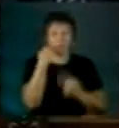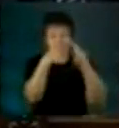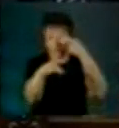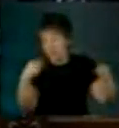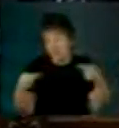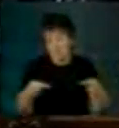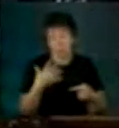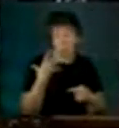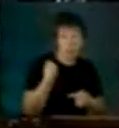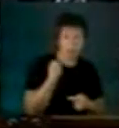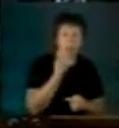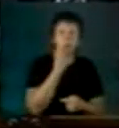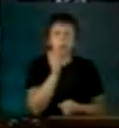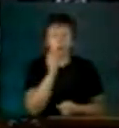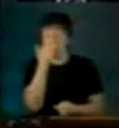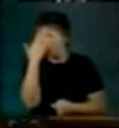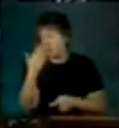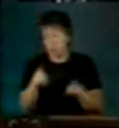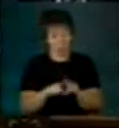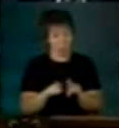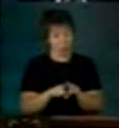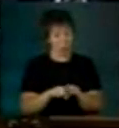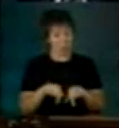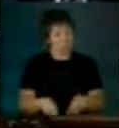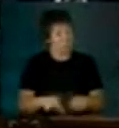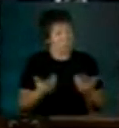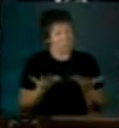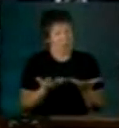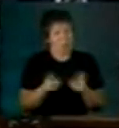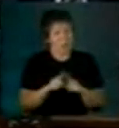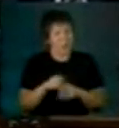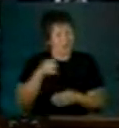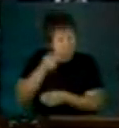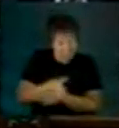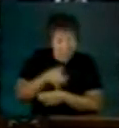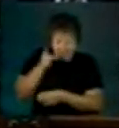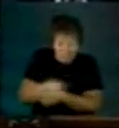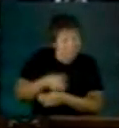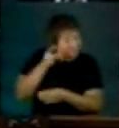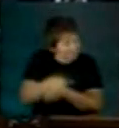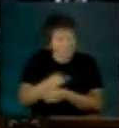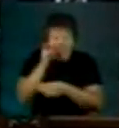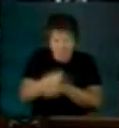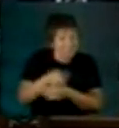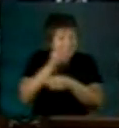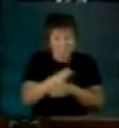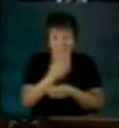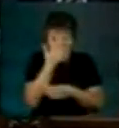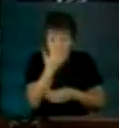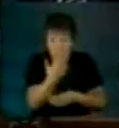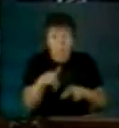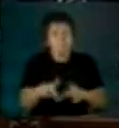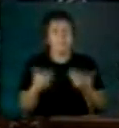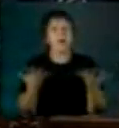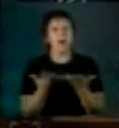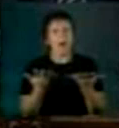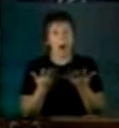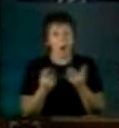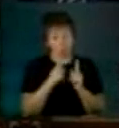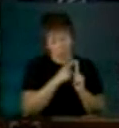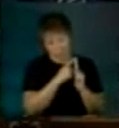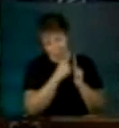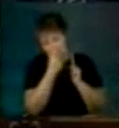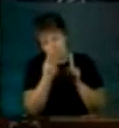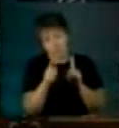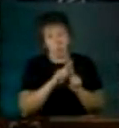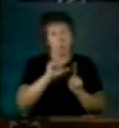Por su parte, el Frente Amplio, eterno desafiante y ahora transitorio